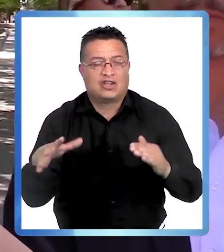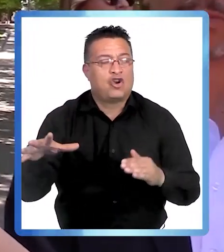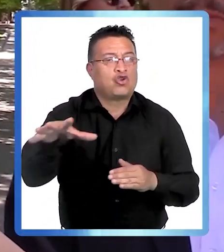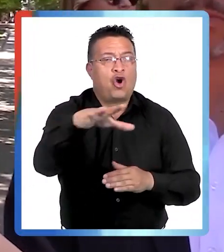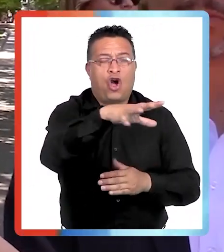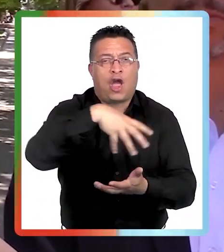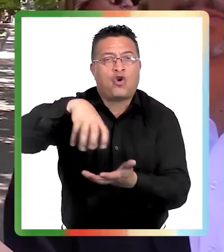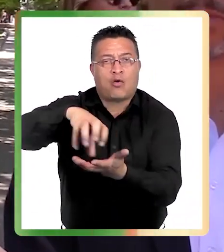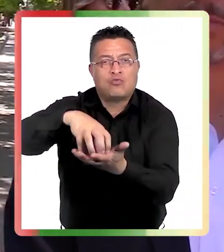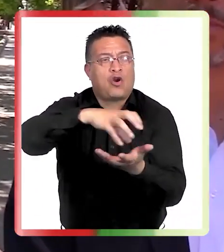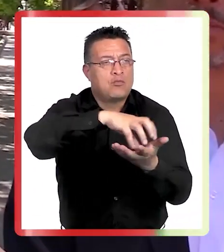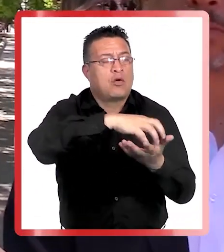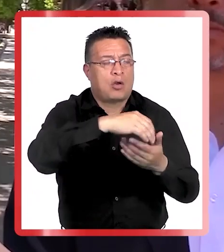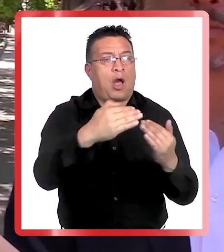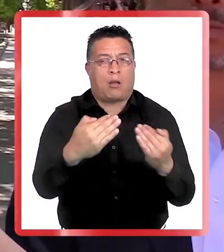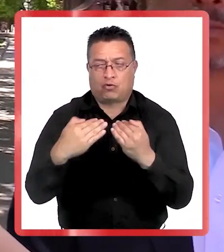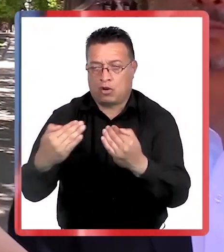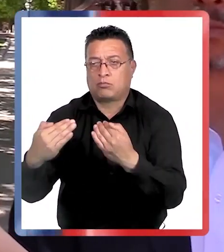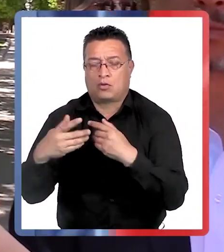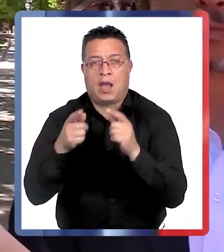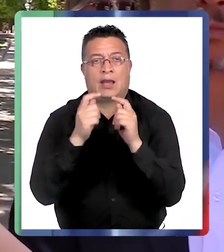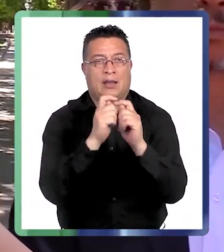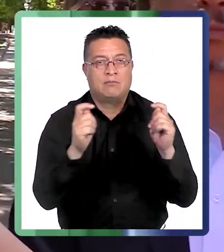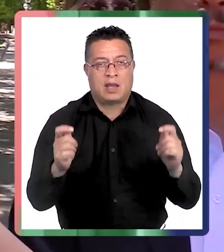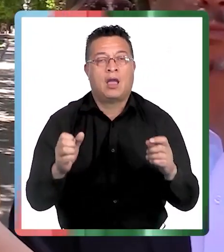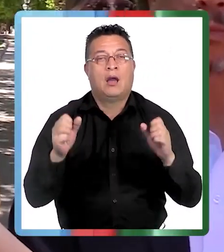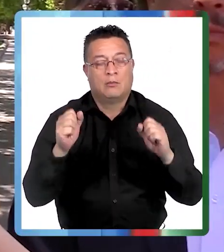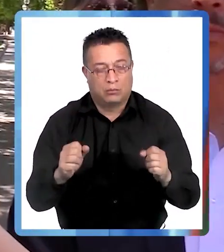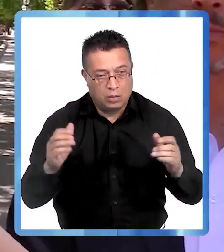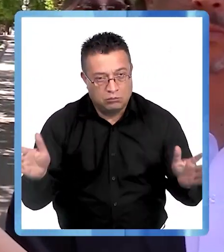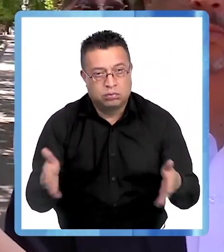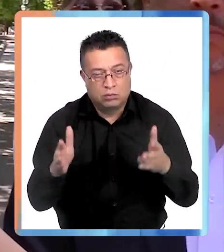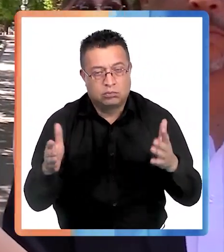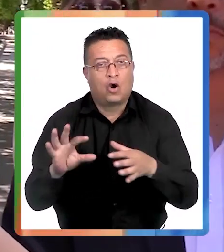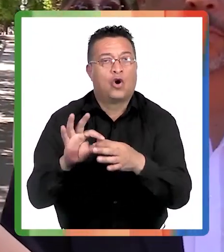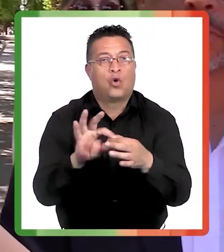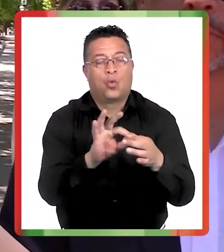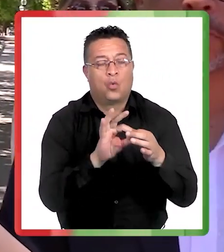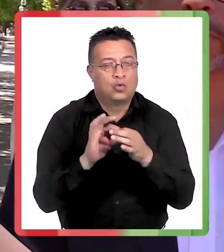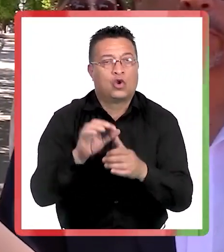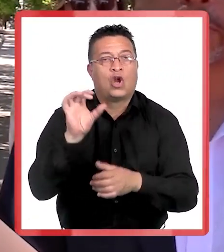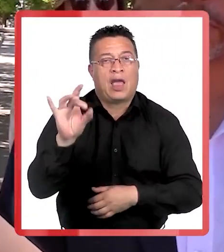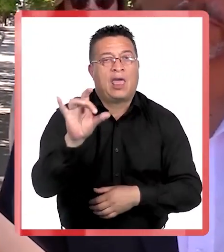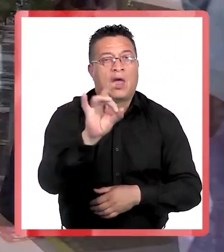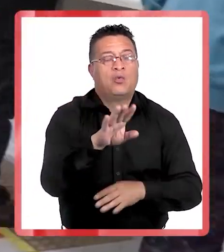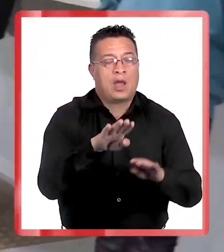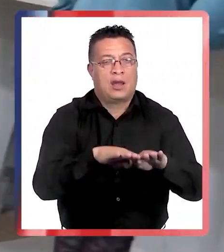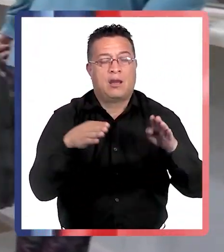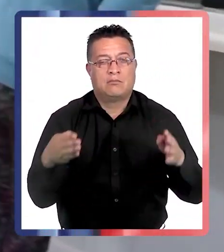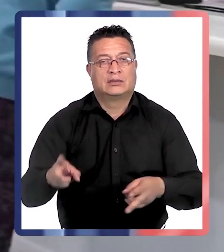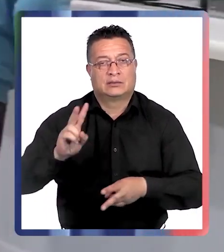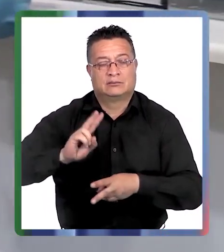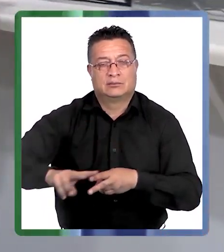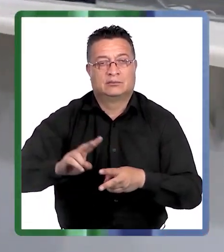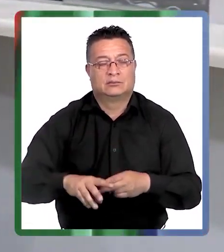todas las comunas nos puedan apoyar en esta campaña, que puedan levantar en conjunto con cada una de las mesas que se van a estar realizando. Sabemos que la fuerza